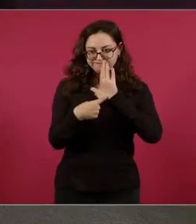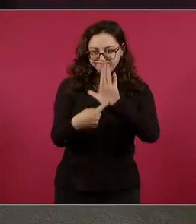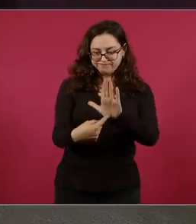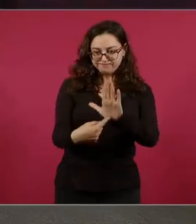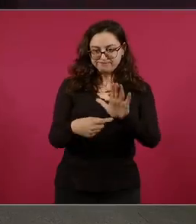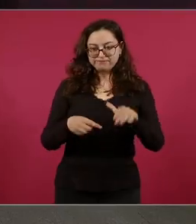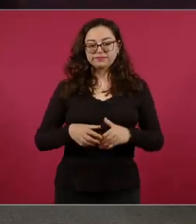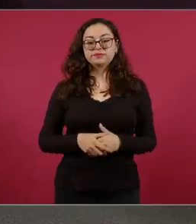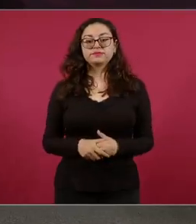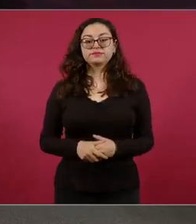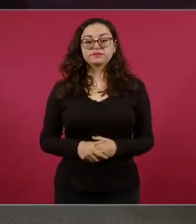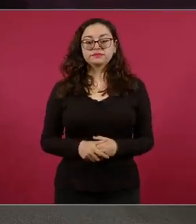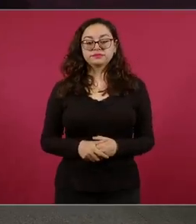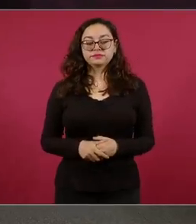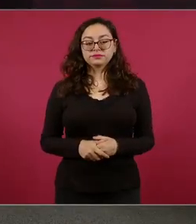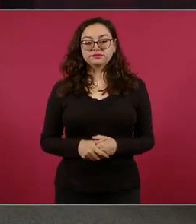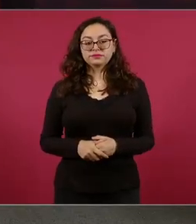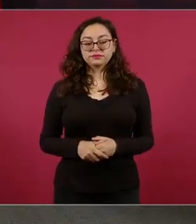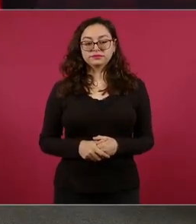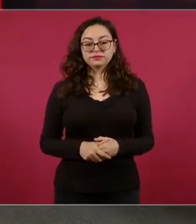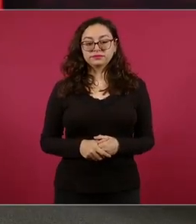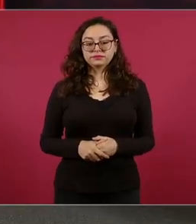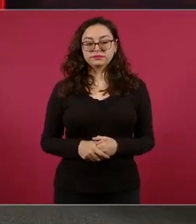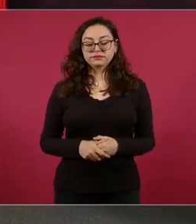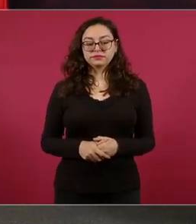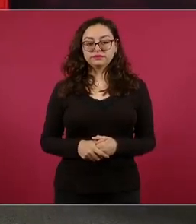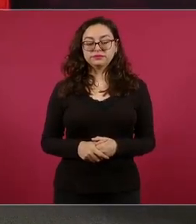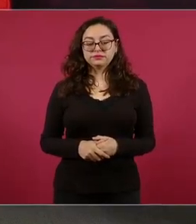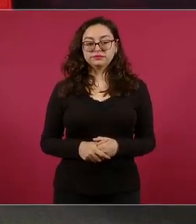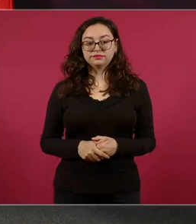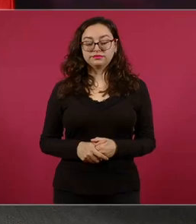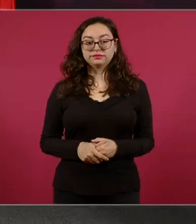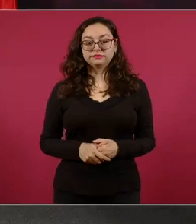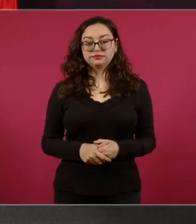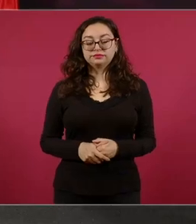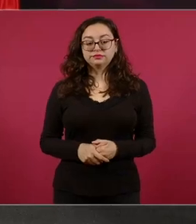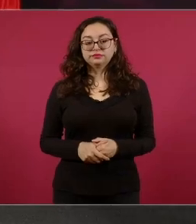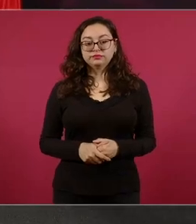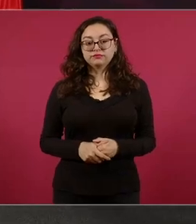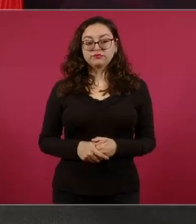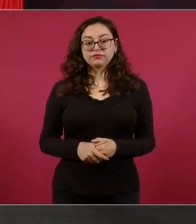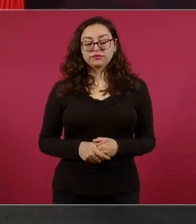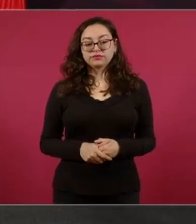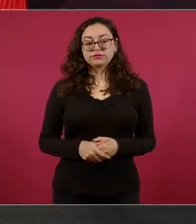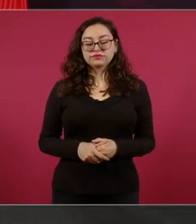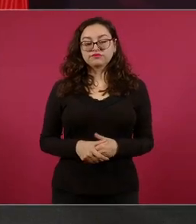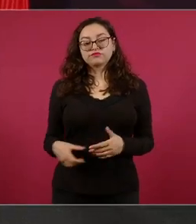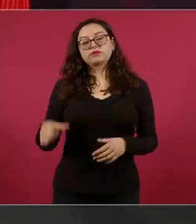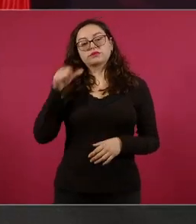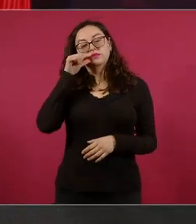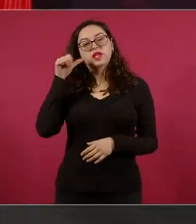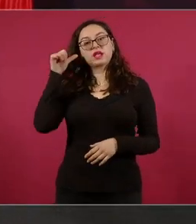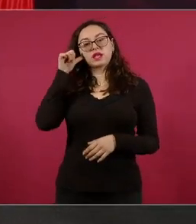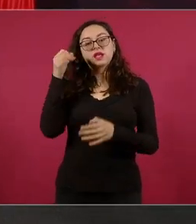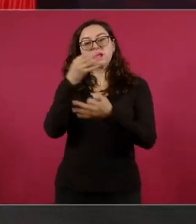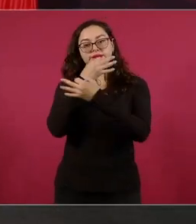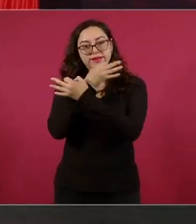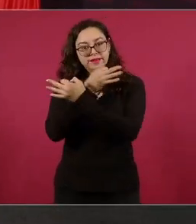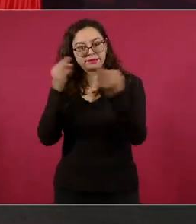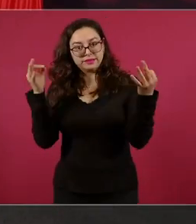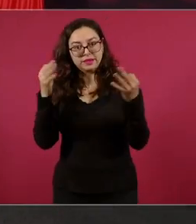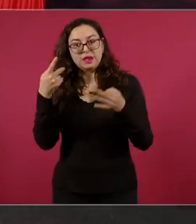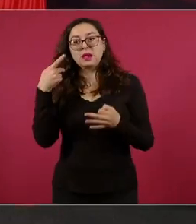Y bueno, ya lo hicimos ayer, pero de nuevo un abrazo, nuestro